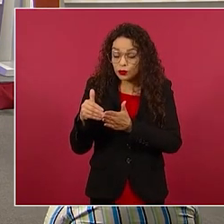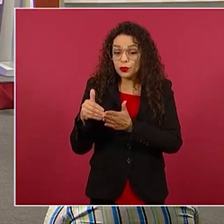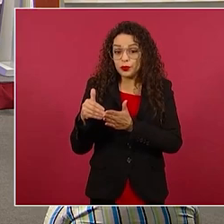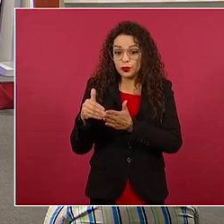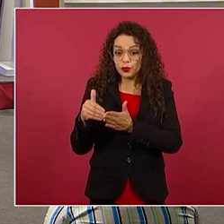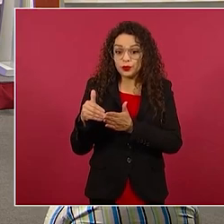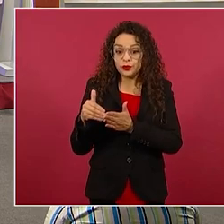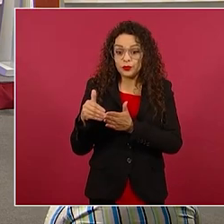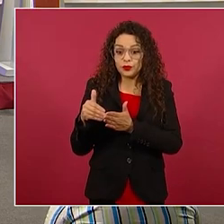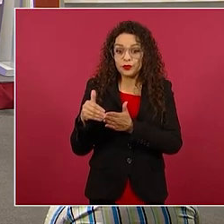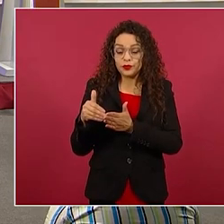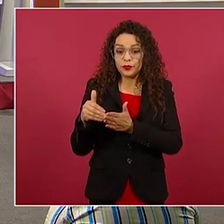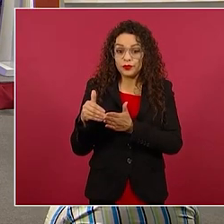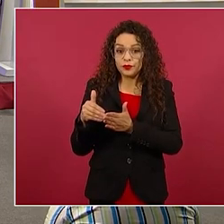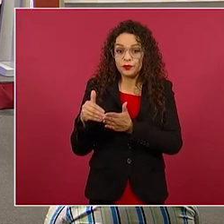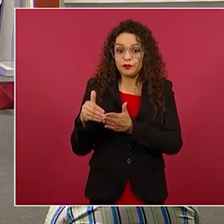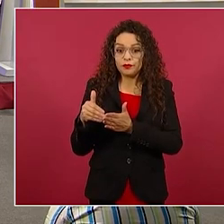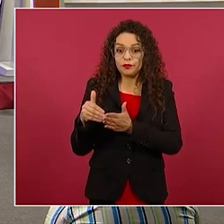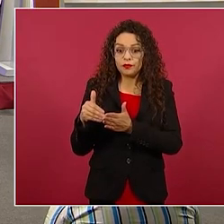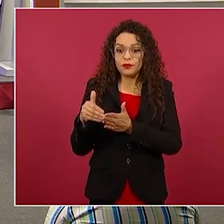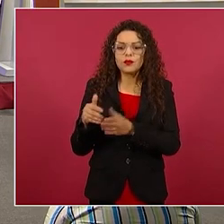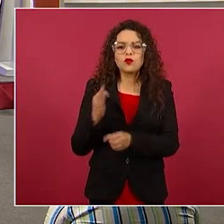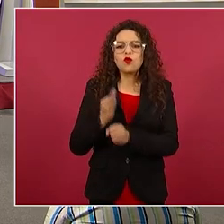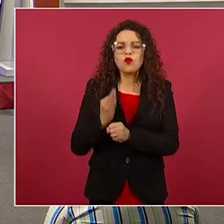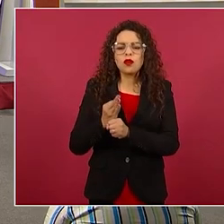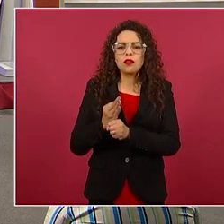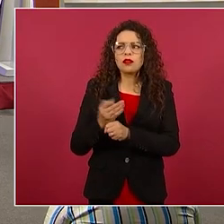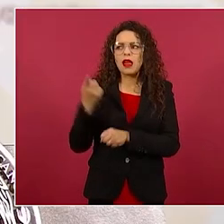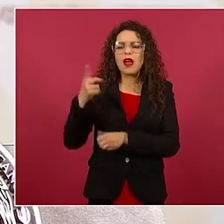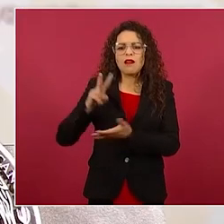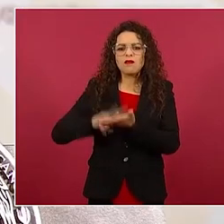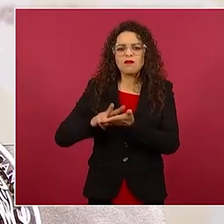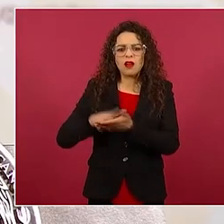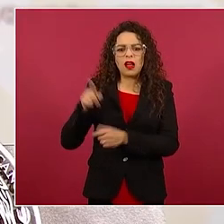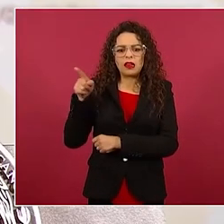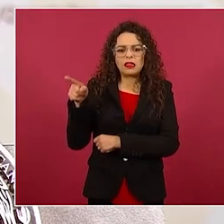¿Y cuánto vale actualmente? ¿Eso?